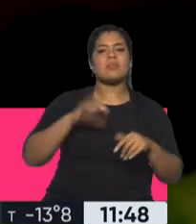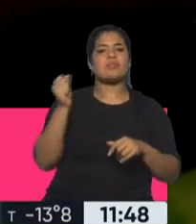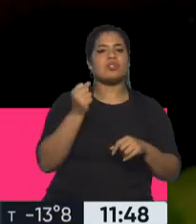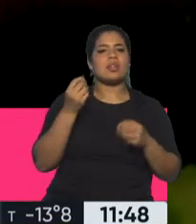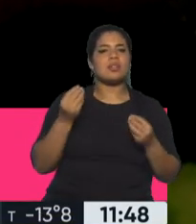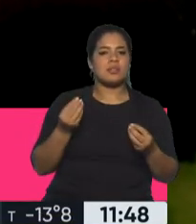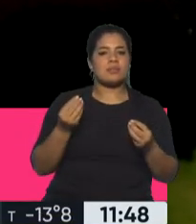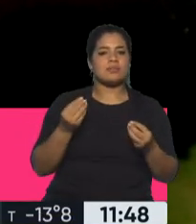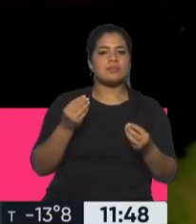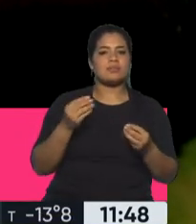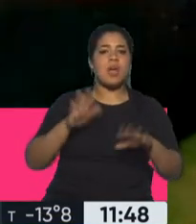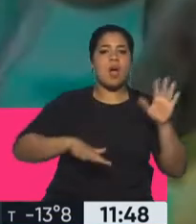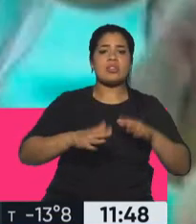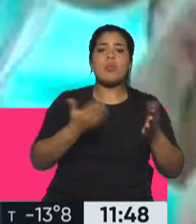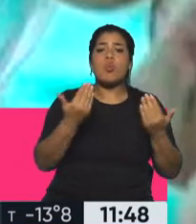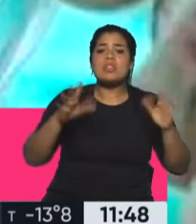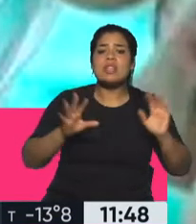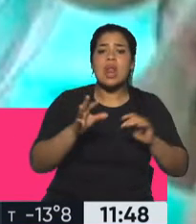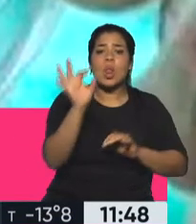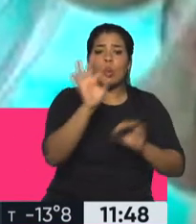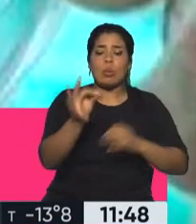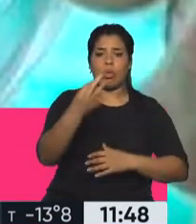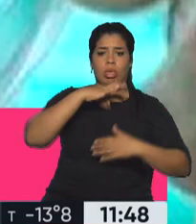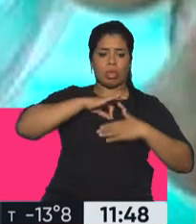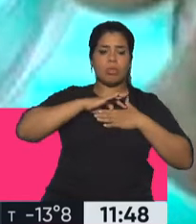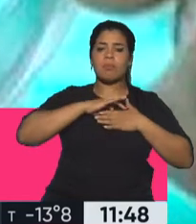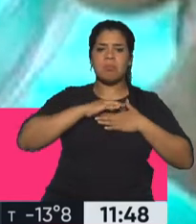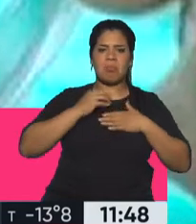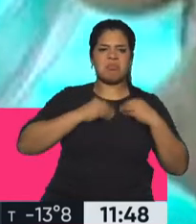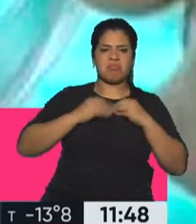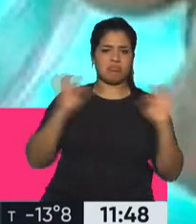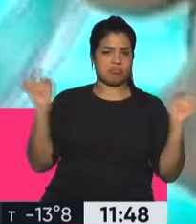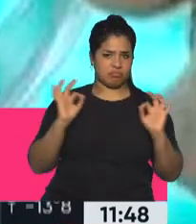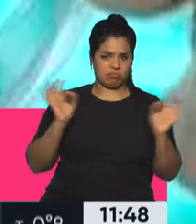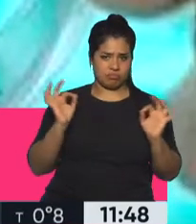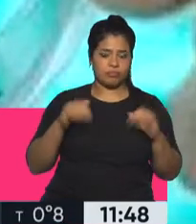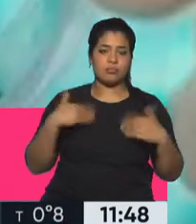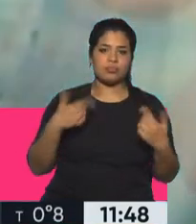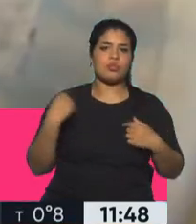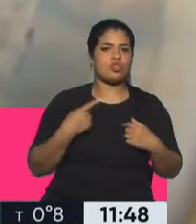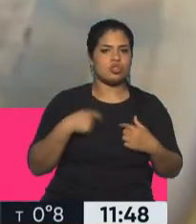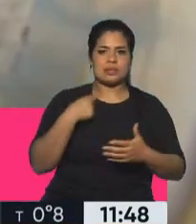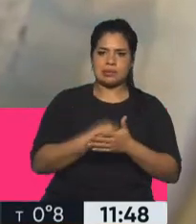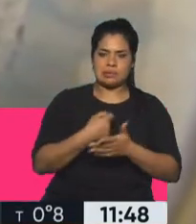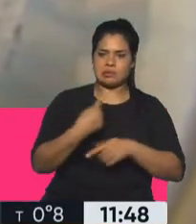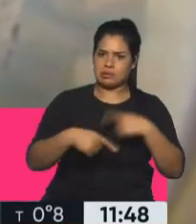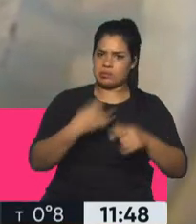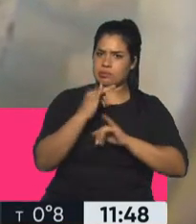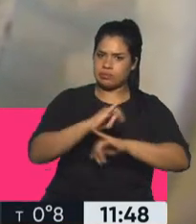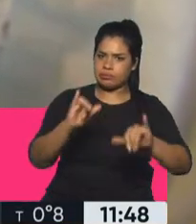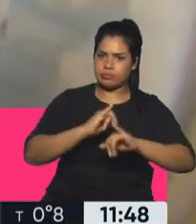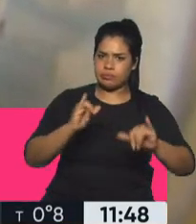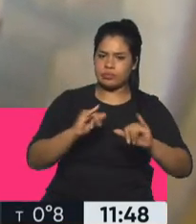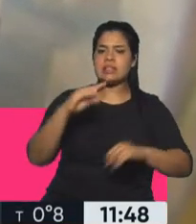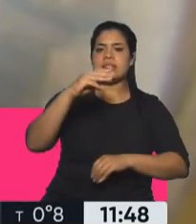también es que uno puede ser portador o portadora y nunca manifestar la enfermedad. Por eso nosotros insistimos en diferenciar, cuando hablamos de